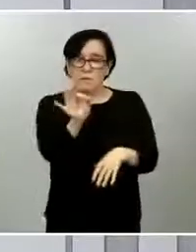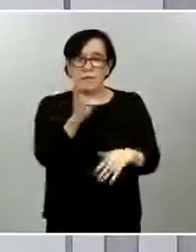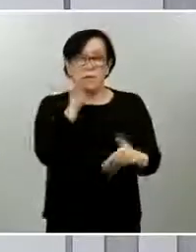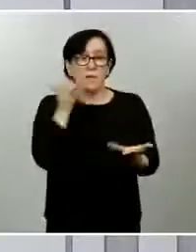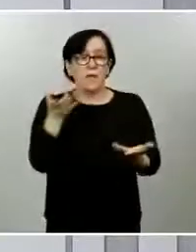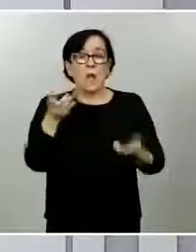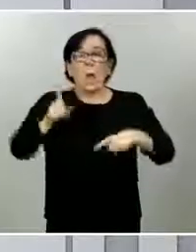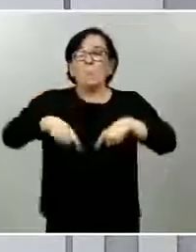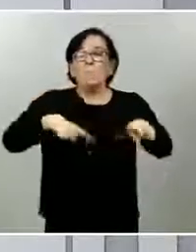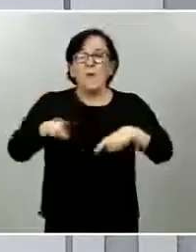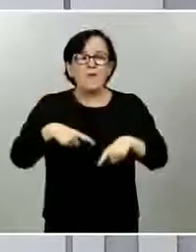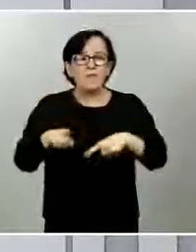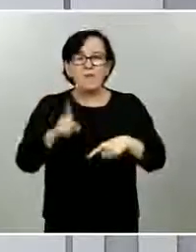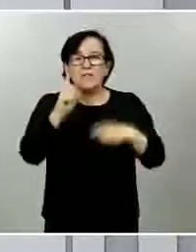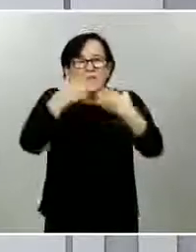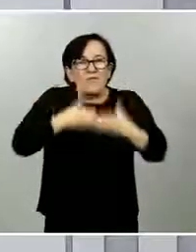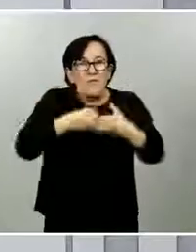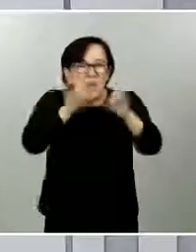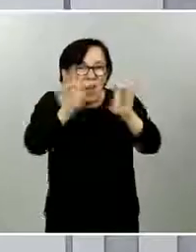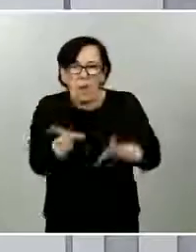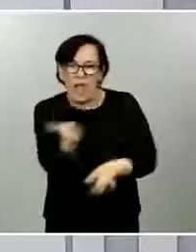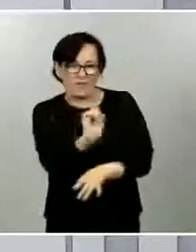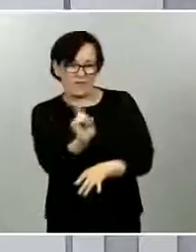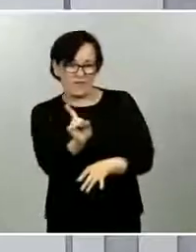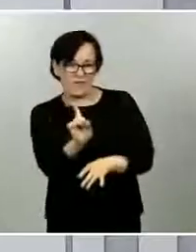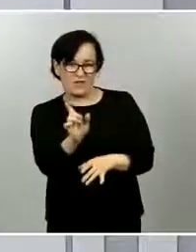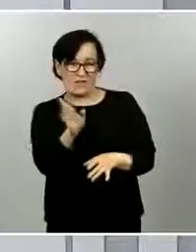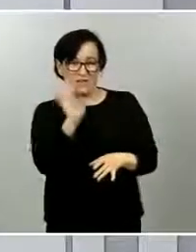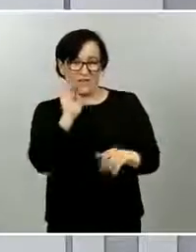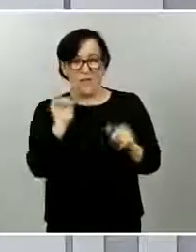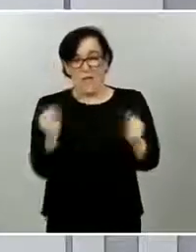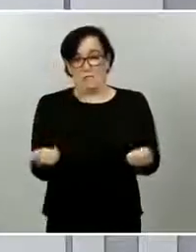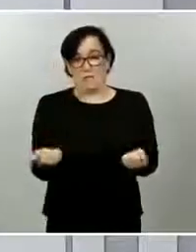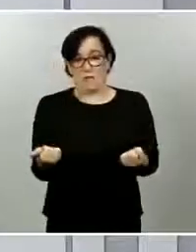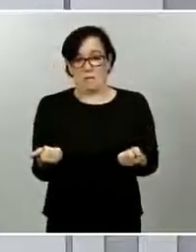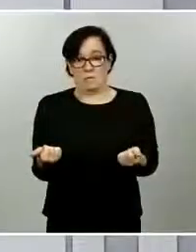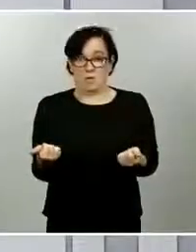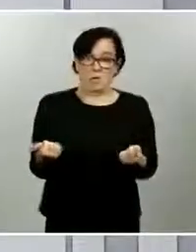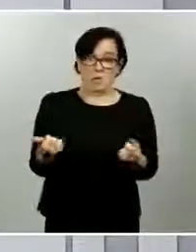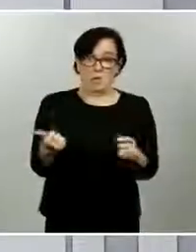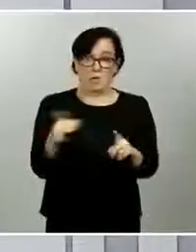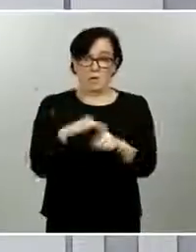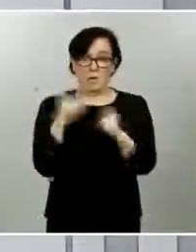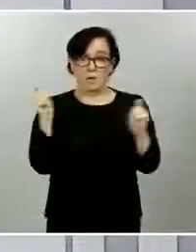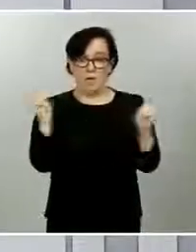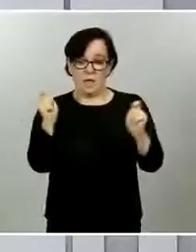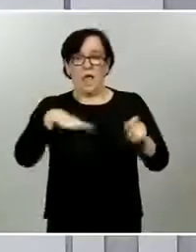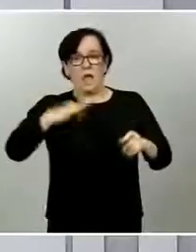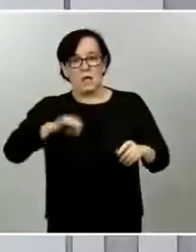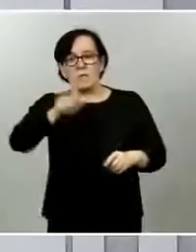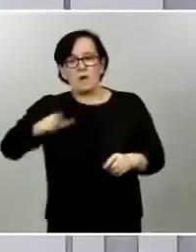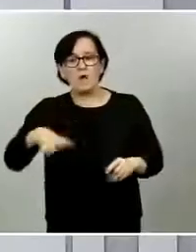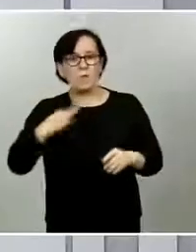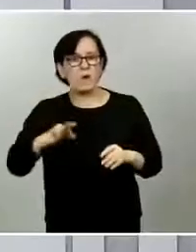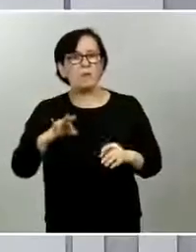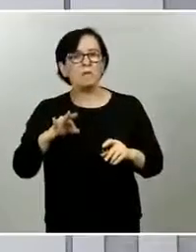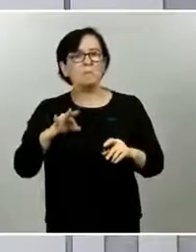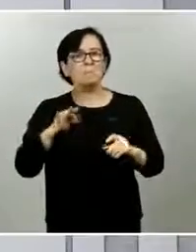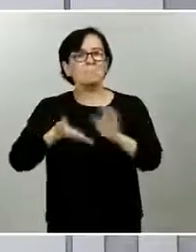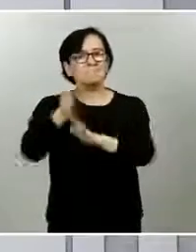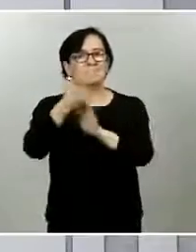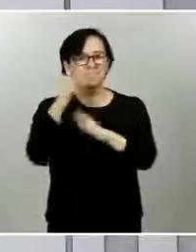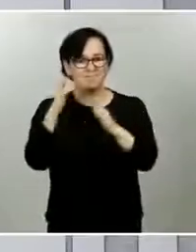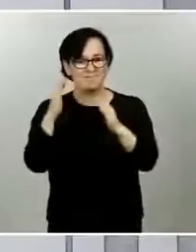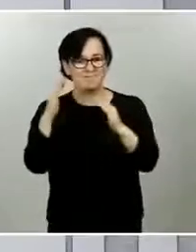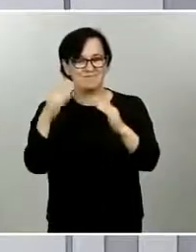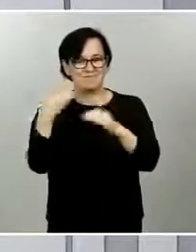todas estas cuestiones que permitan reflejar mucho más cómo el instrumento lo tenemos que utilizar porque efectivamente ya la movilidad no